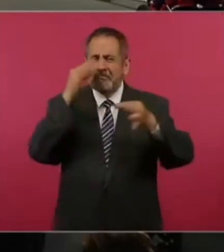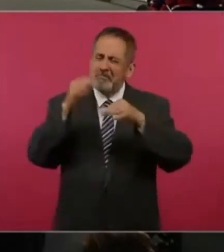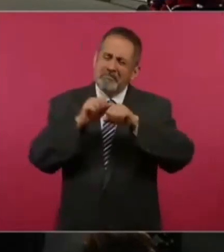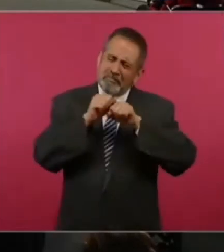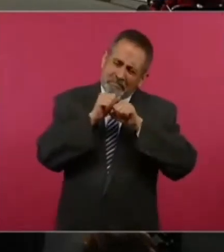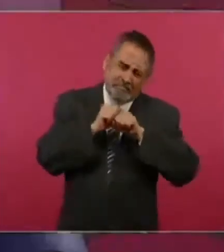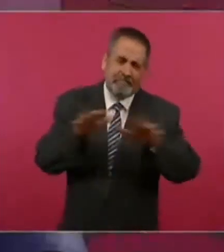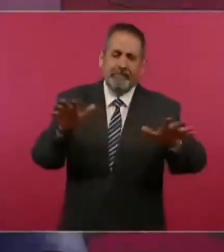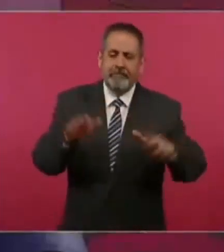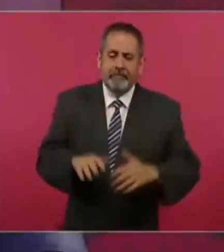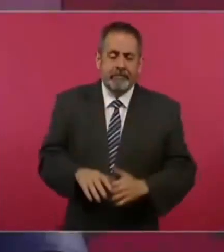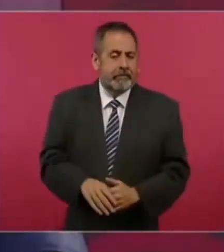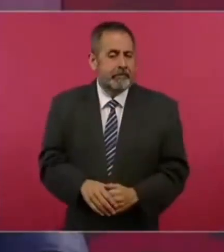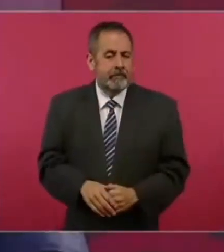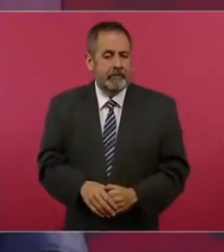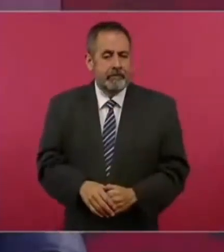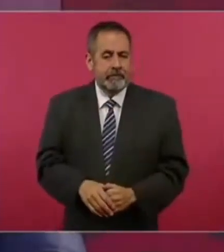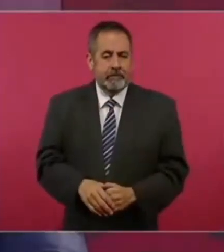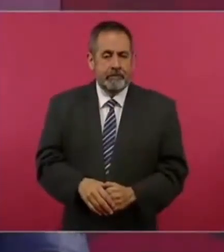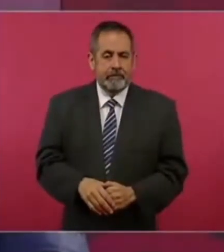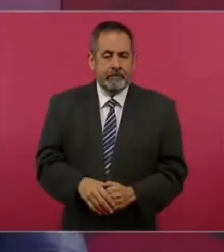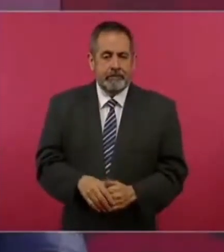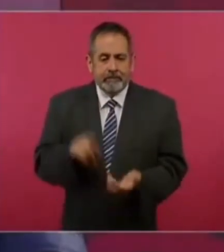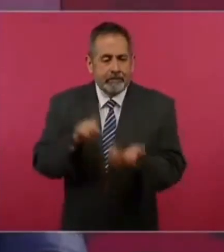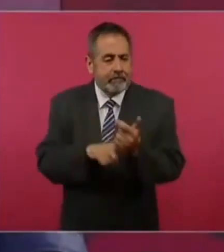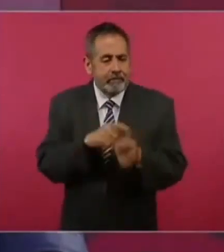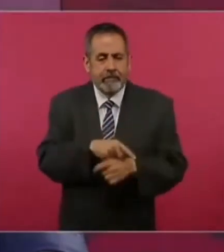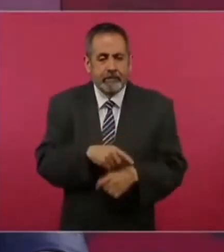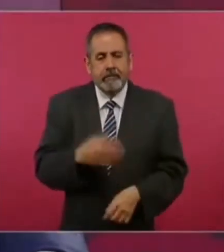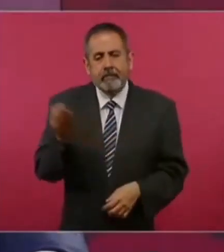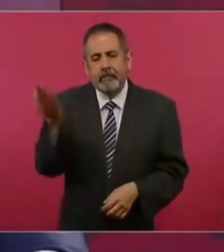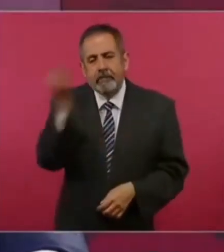y resulta que es falsa.